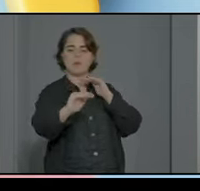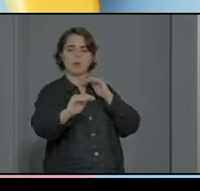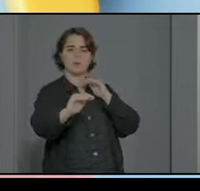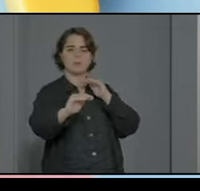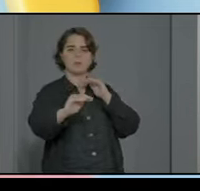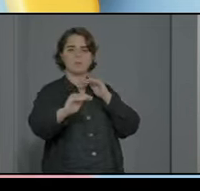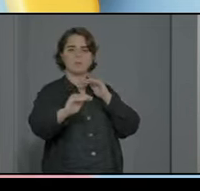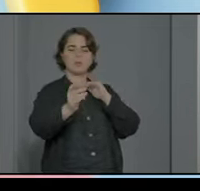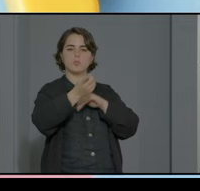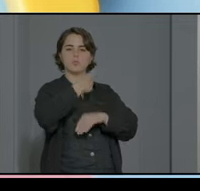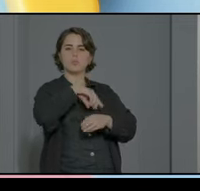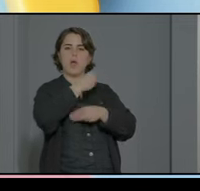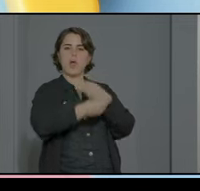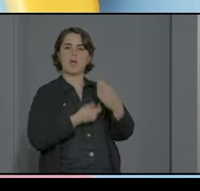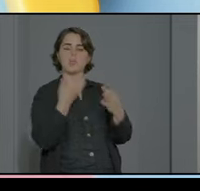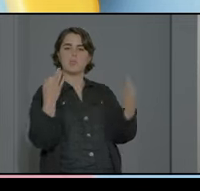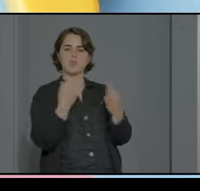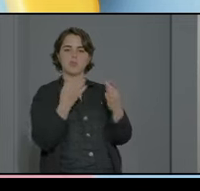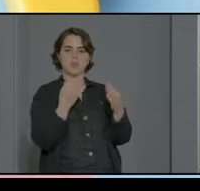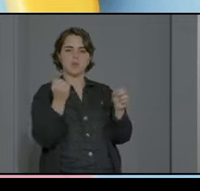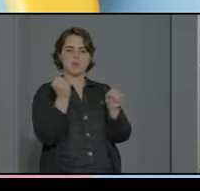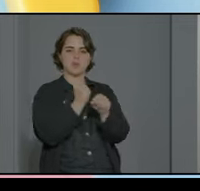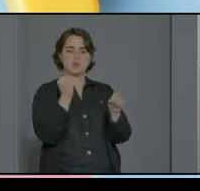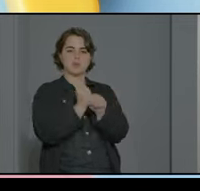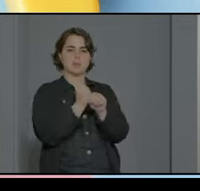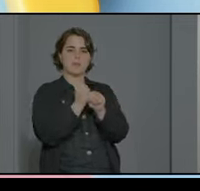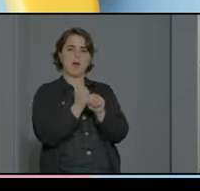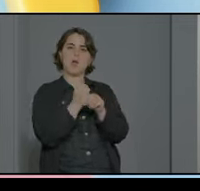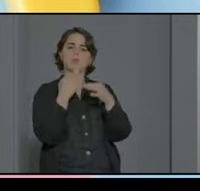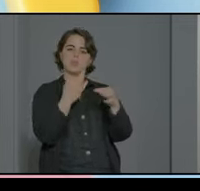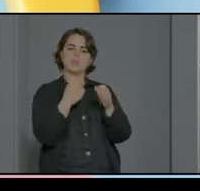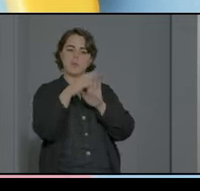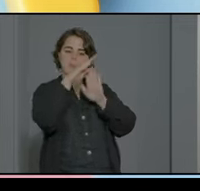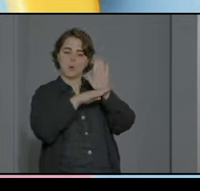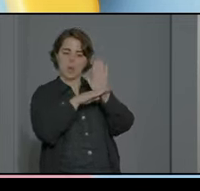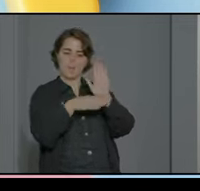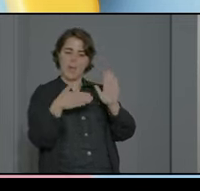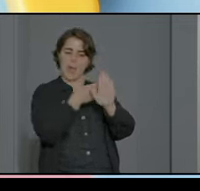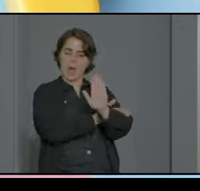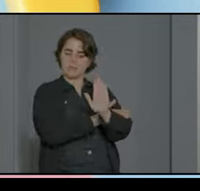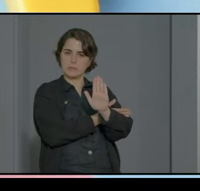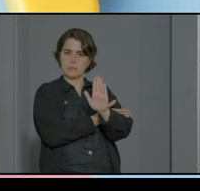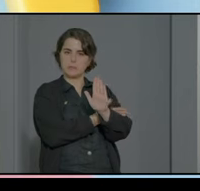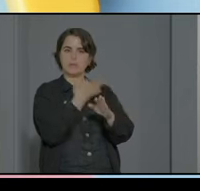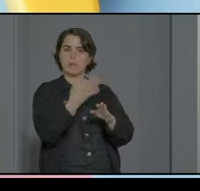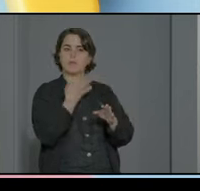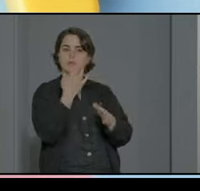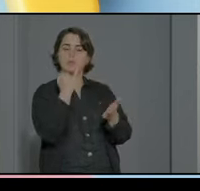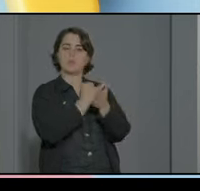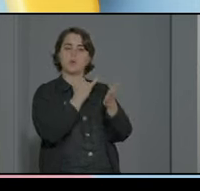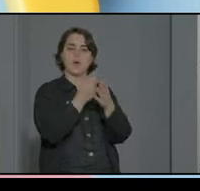lo que vamos a hacer es trabajar de una manera programada en ensayos controlados